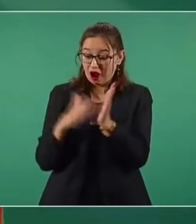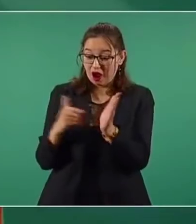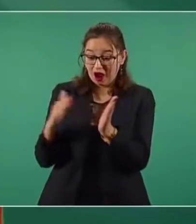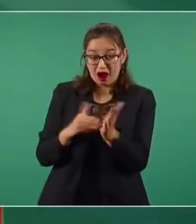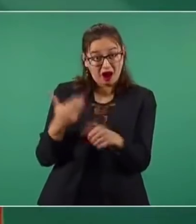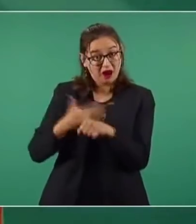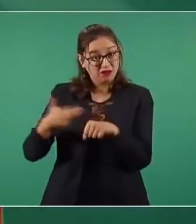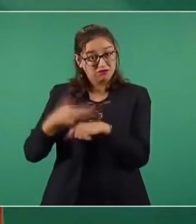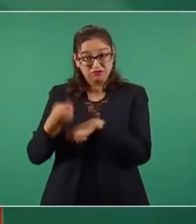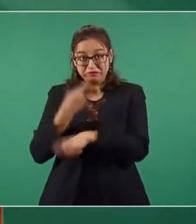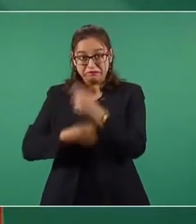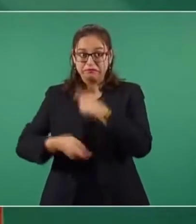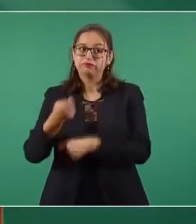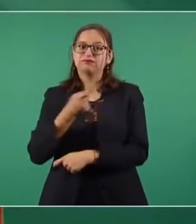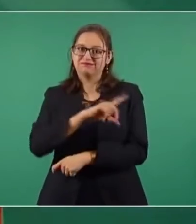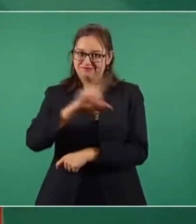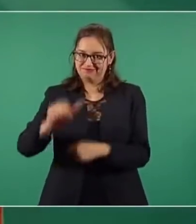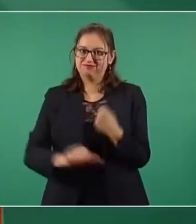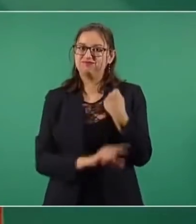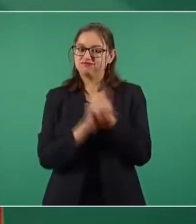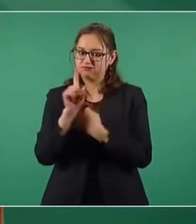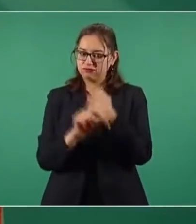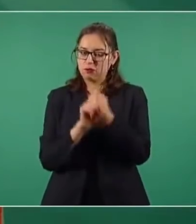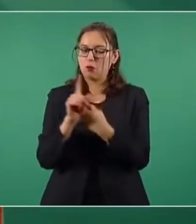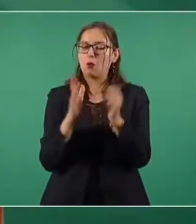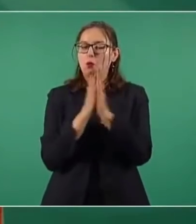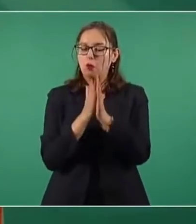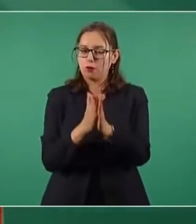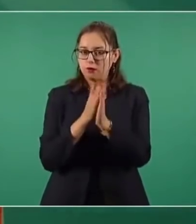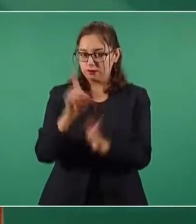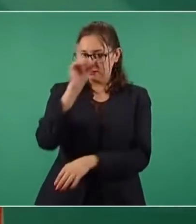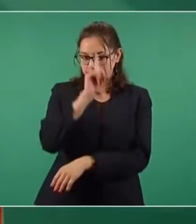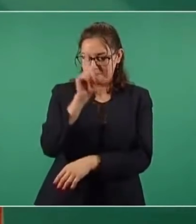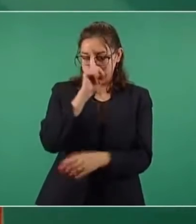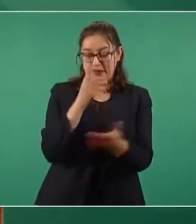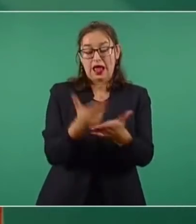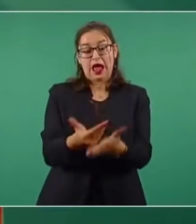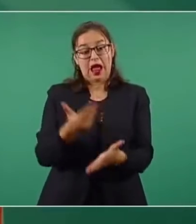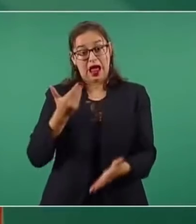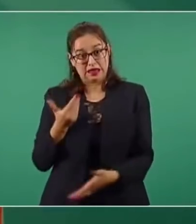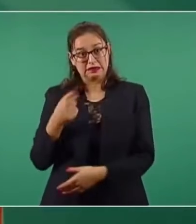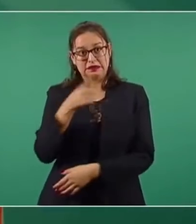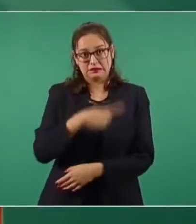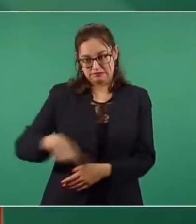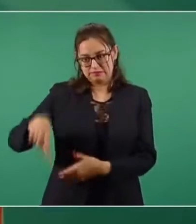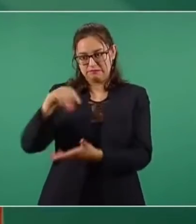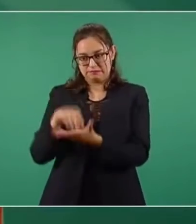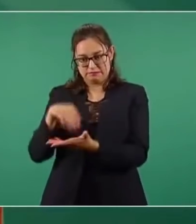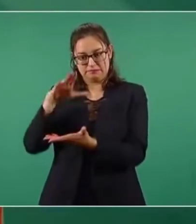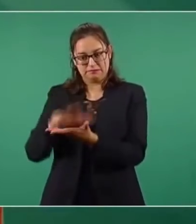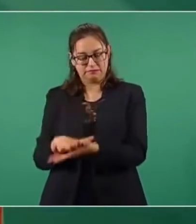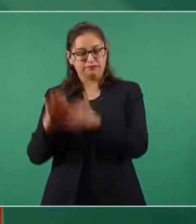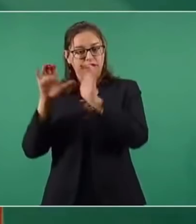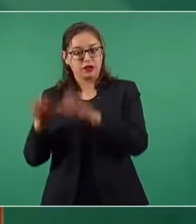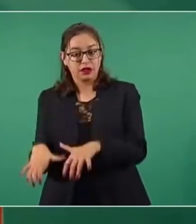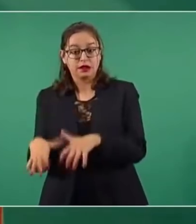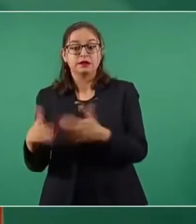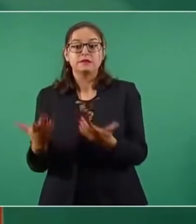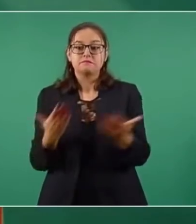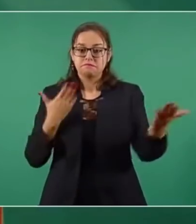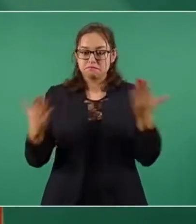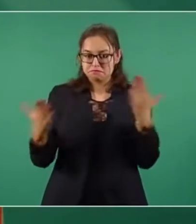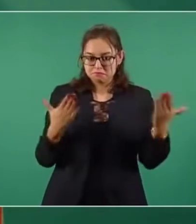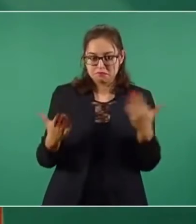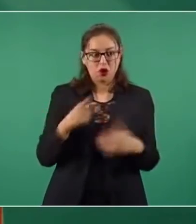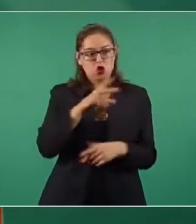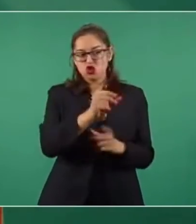las autoridades escolares y hagan ese proceso de inscripción que es muy importante para nosotros para detectar si efectivamente el niño no